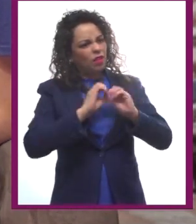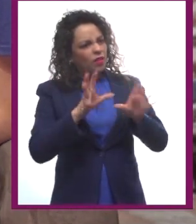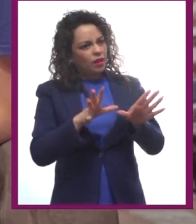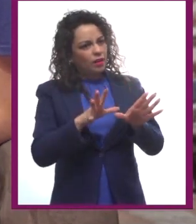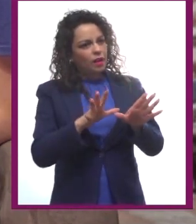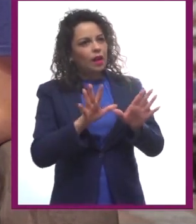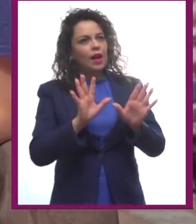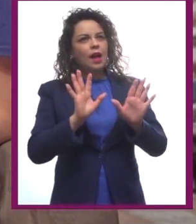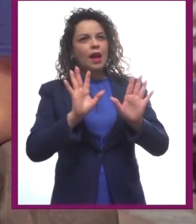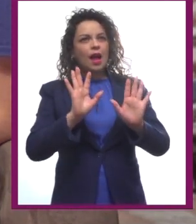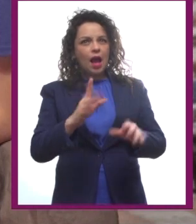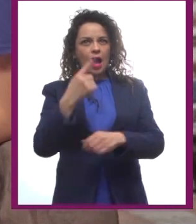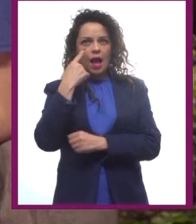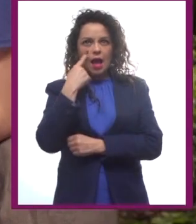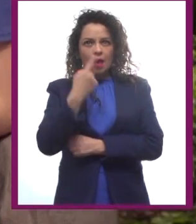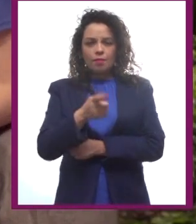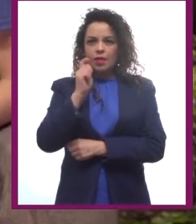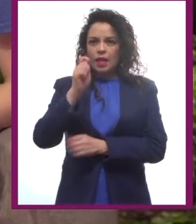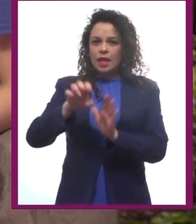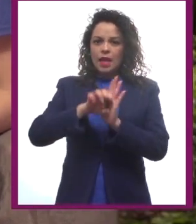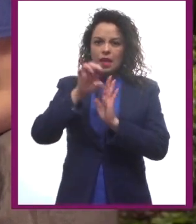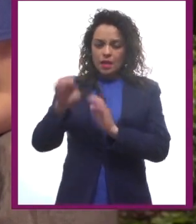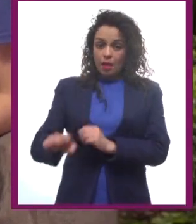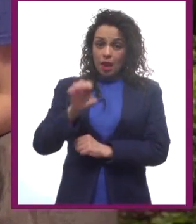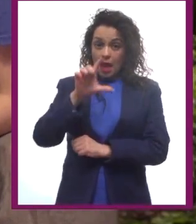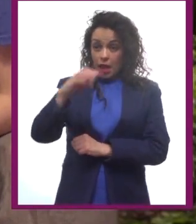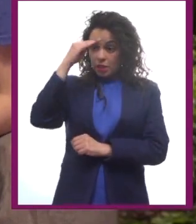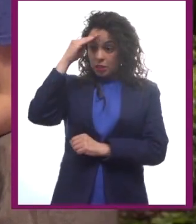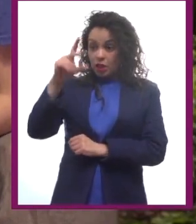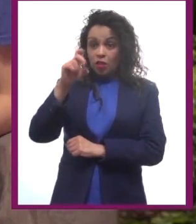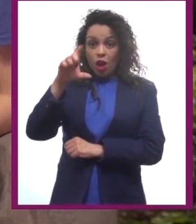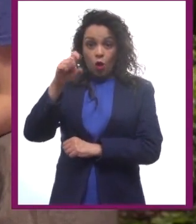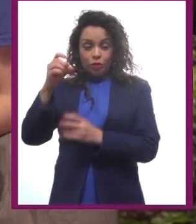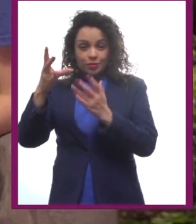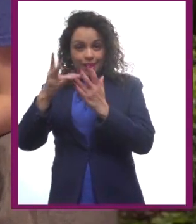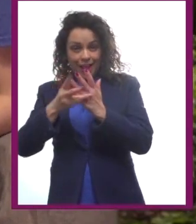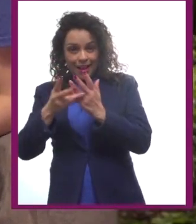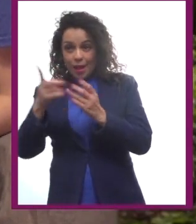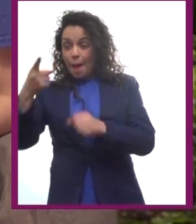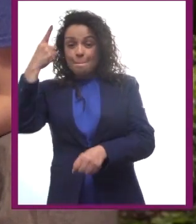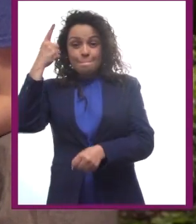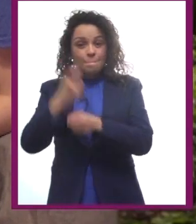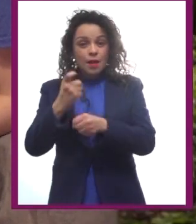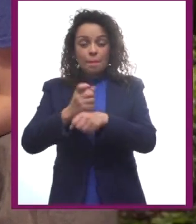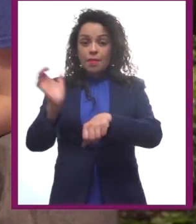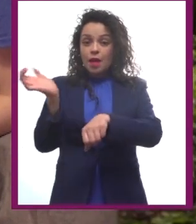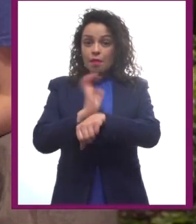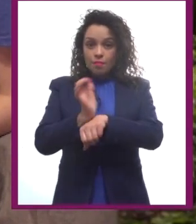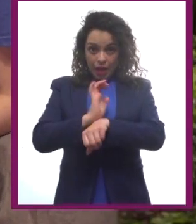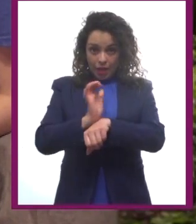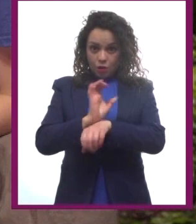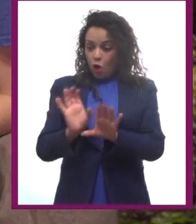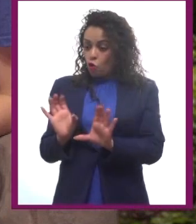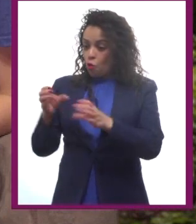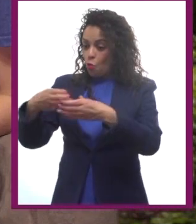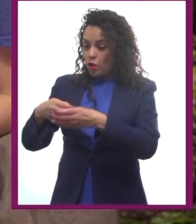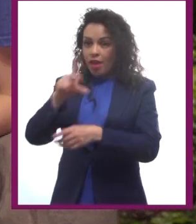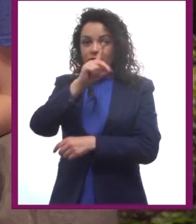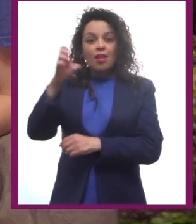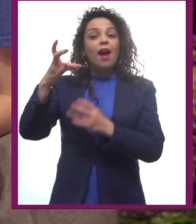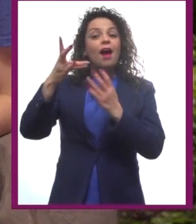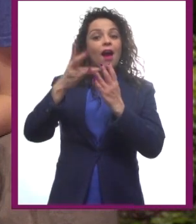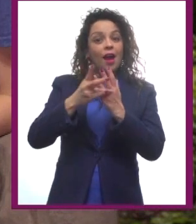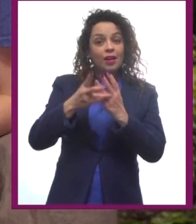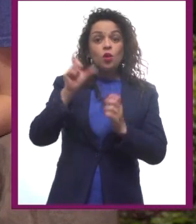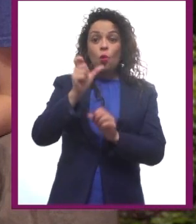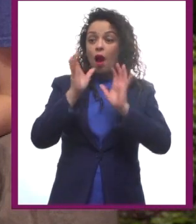Volvamos al ejemplo del Señor de los Anillos. La primer película, La Comunidad del Anillo, después de que